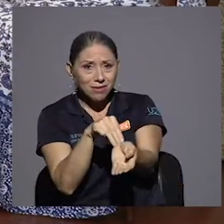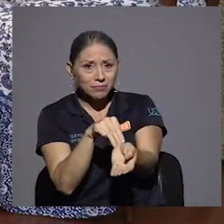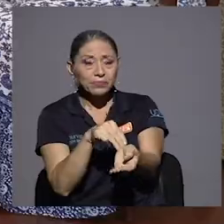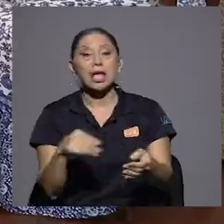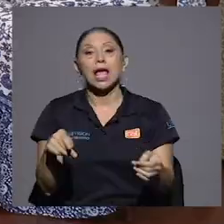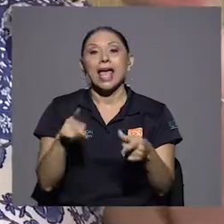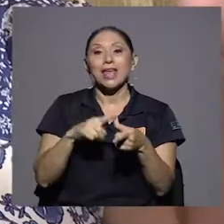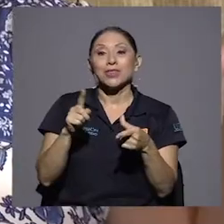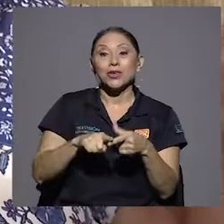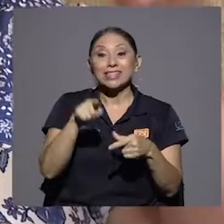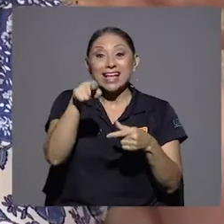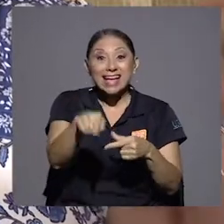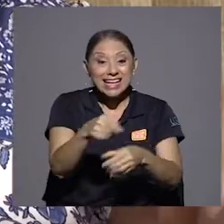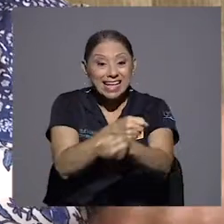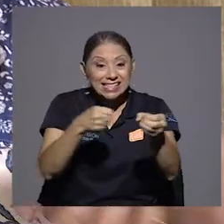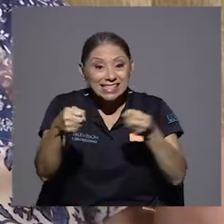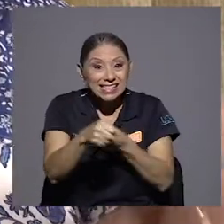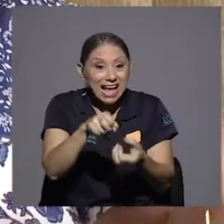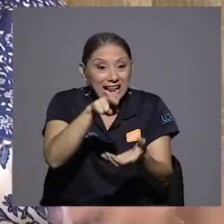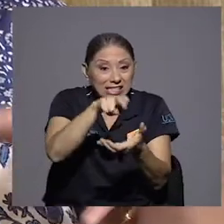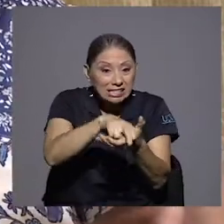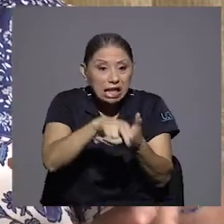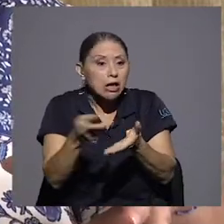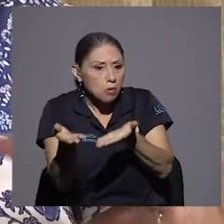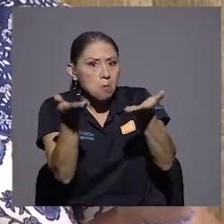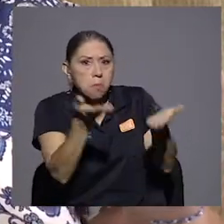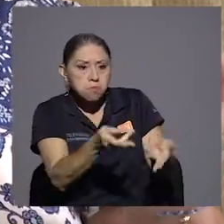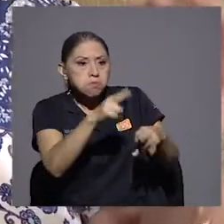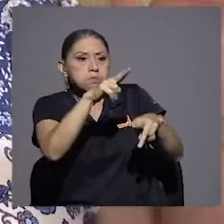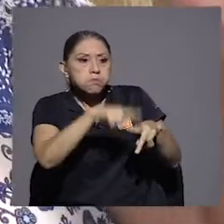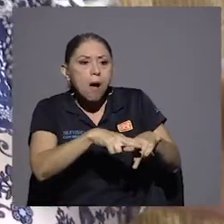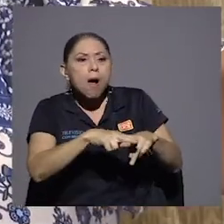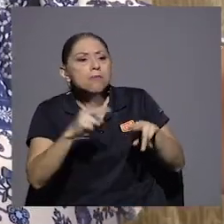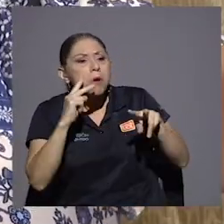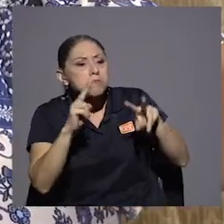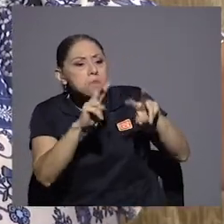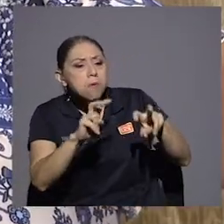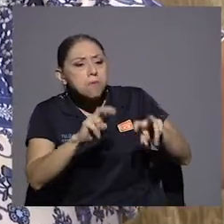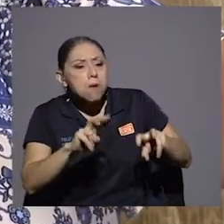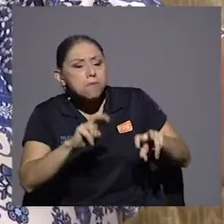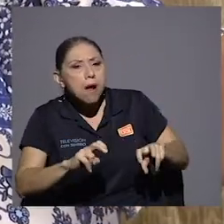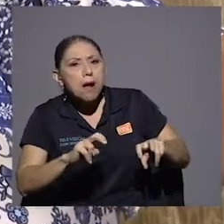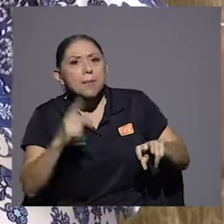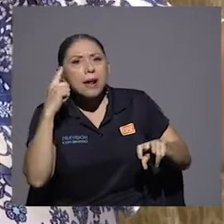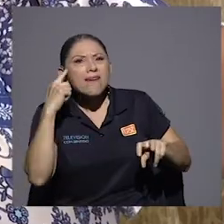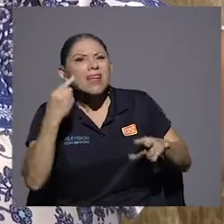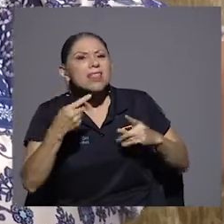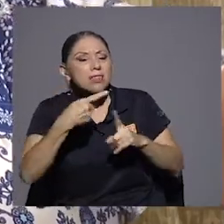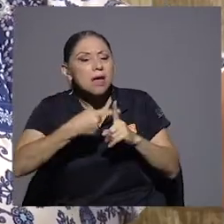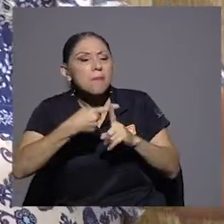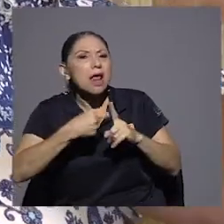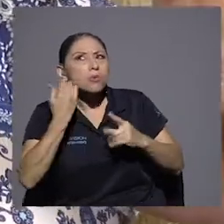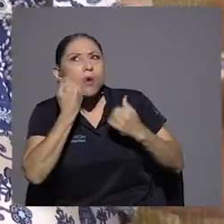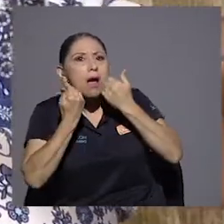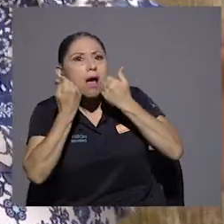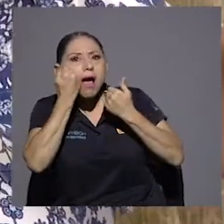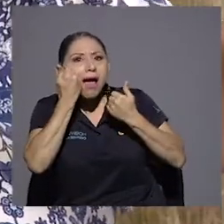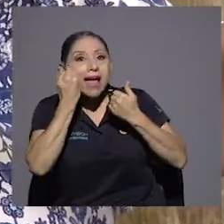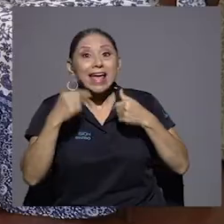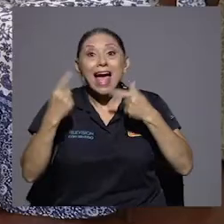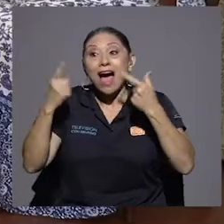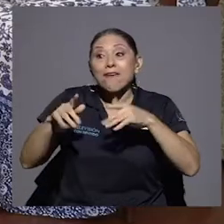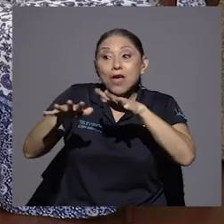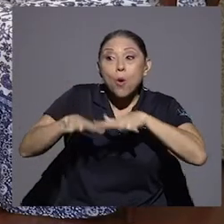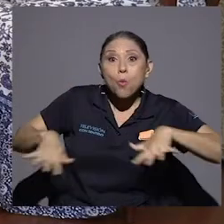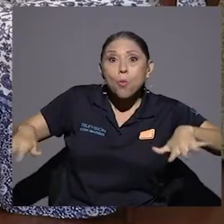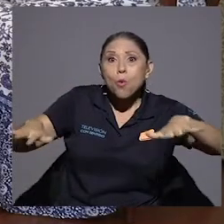sillones de la sala, los revisaba, les tomaba la temperatura. Y tenía un mueble muy lindo que era de mi abuelo de espejos, que yo lo tengo